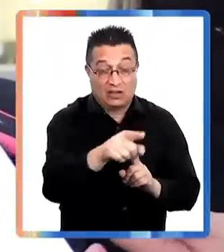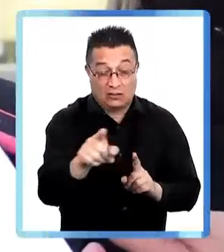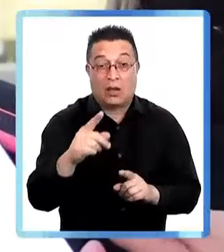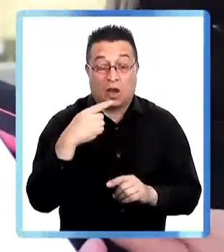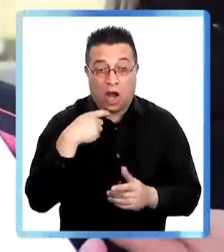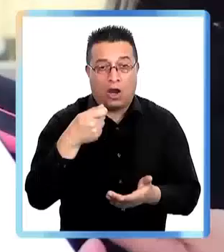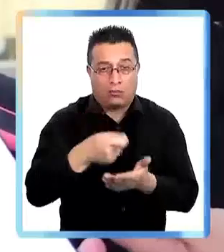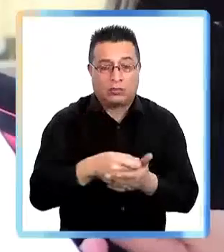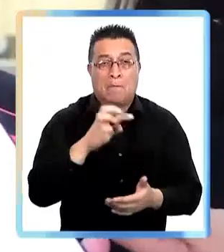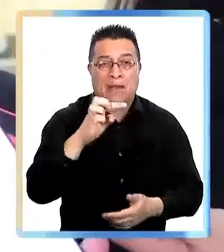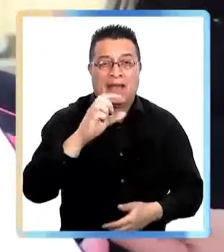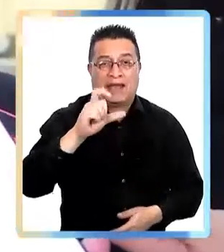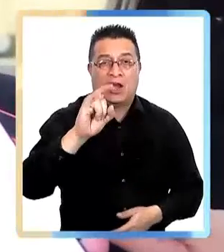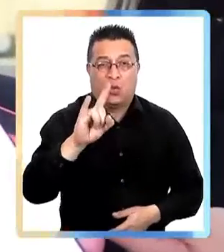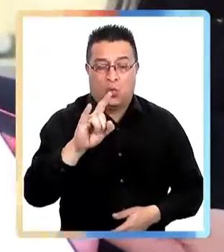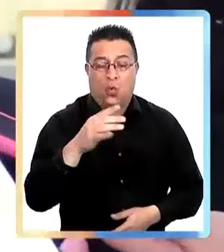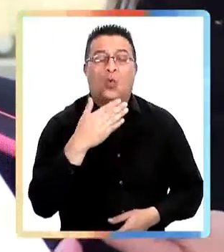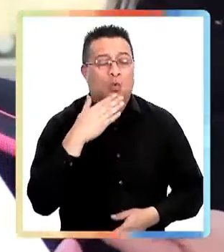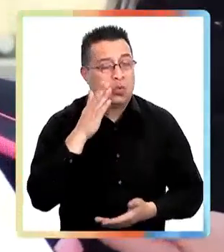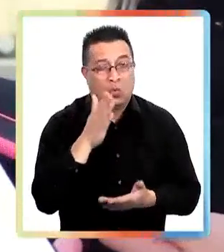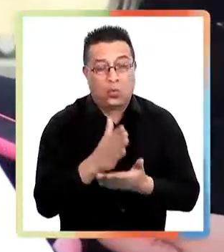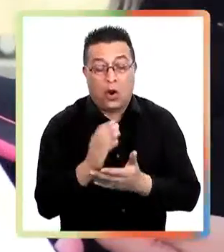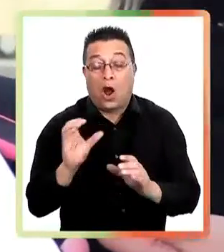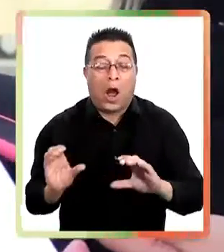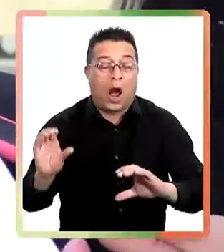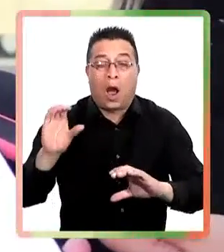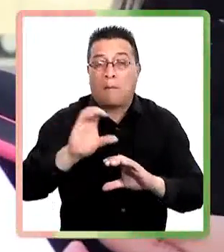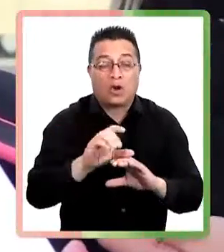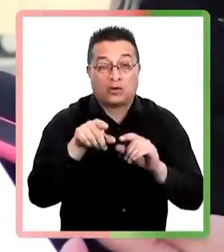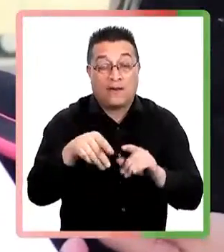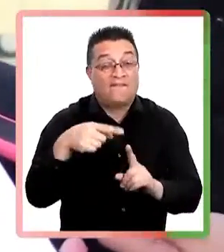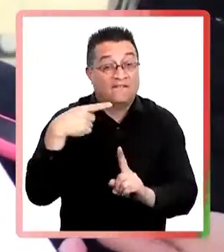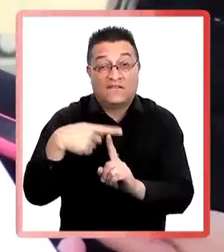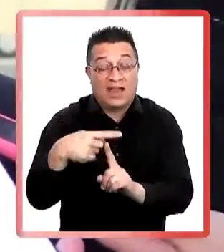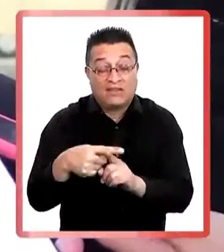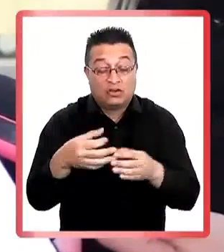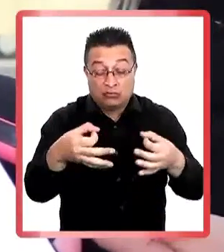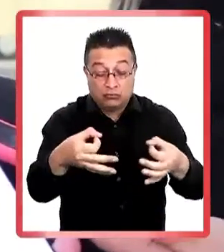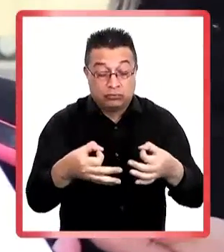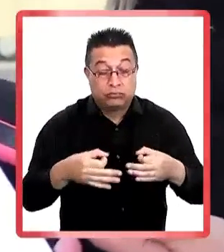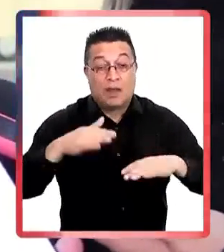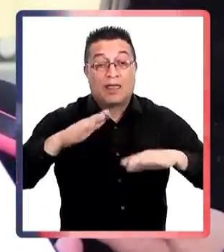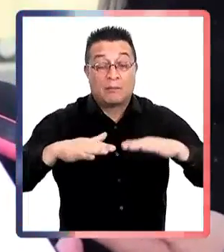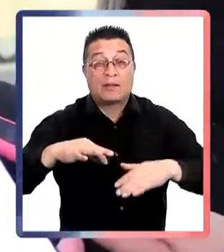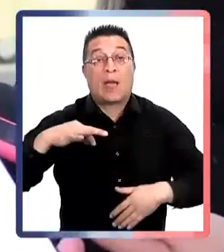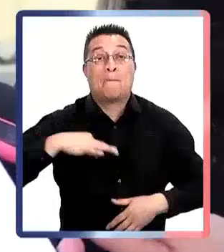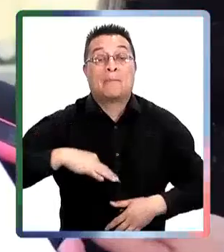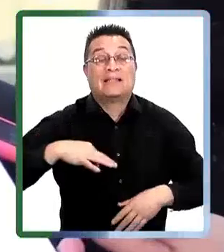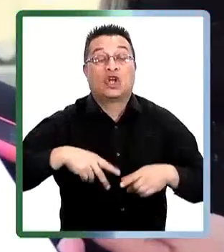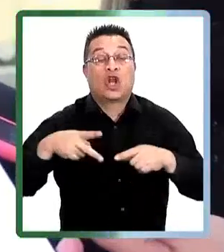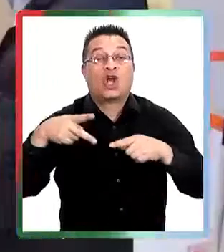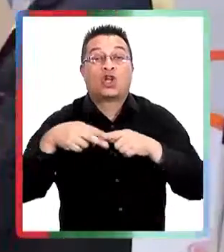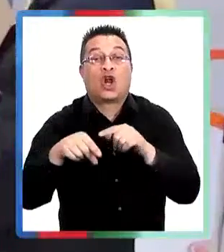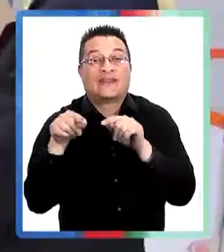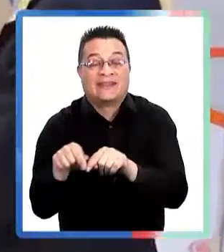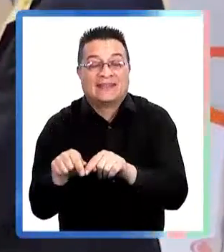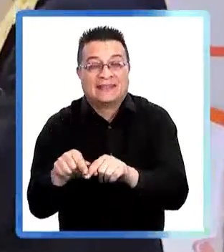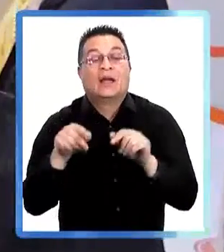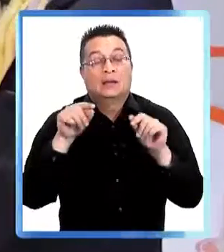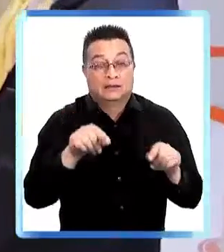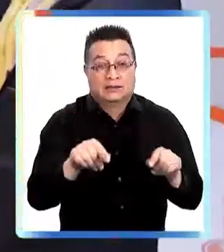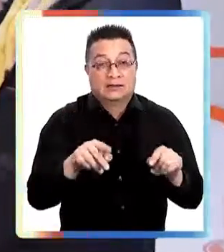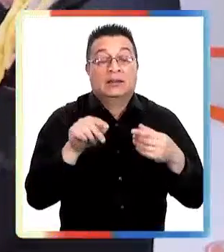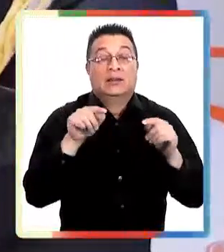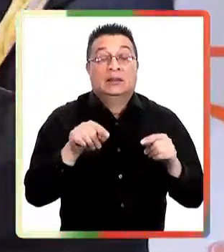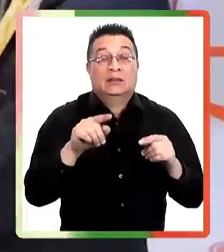aunque reciban PGU, aunque reciban aporte previsional solidario, el beneficio se calcula sobre la pensión de corte. Un